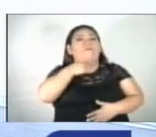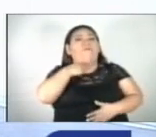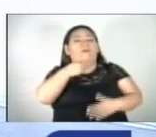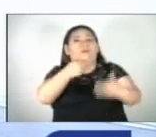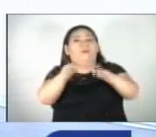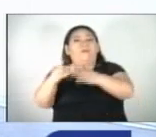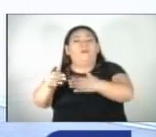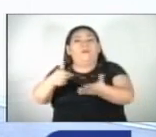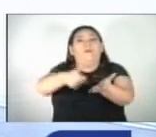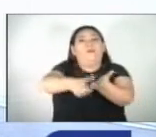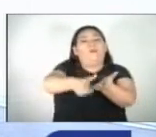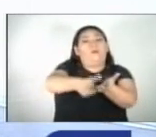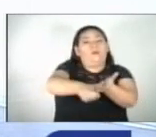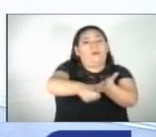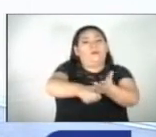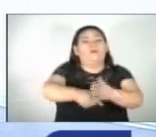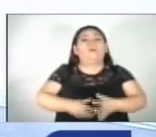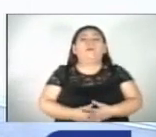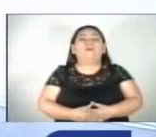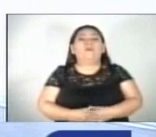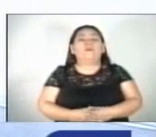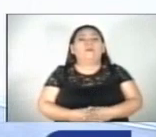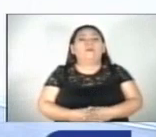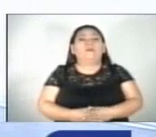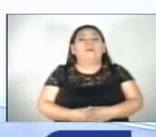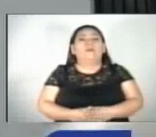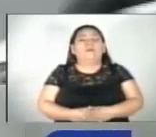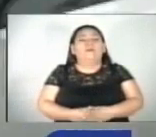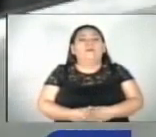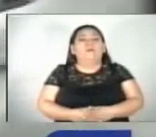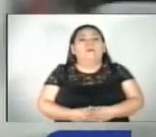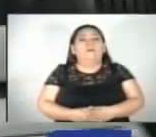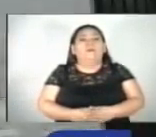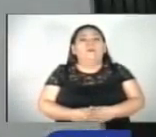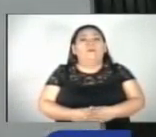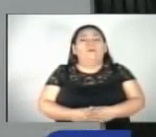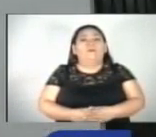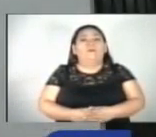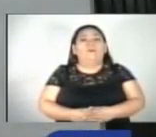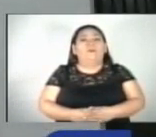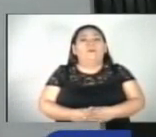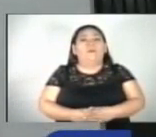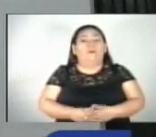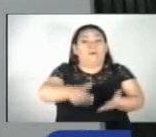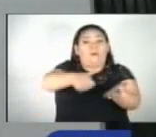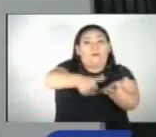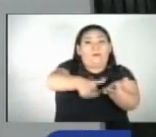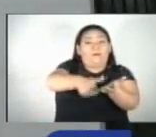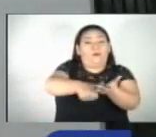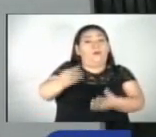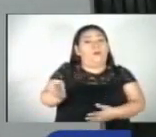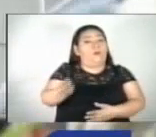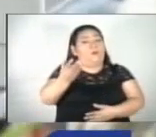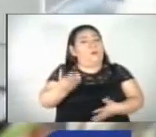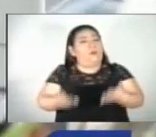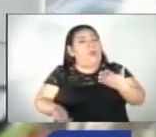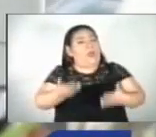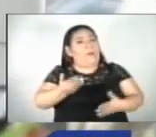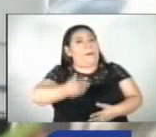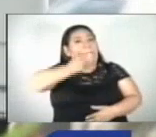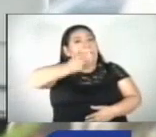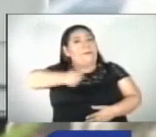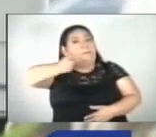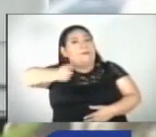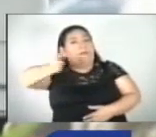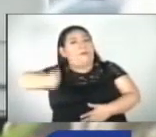municipalidades, según señalan los expertos. Los nuevos gobernantes municipales podrían pasar los primeros meses de